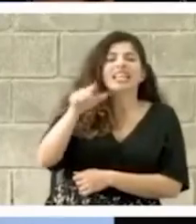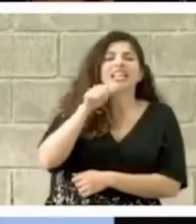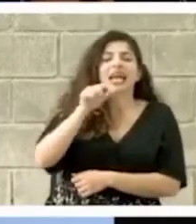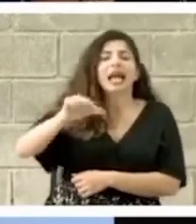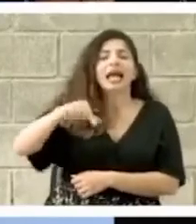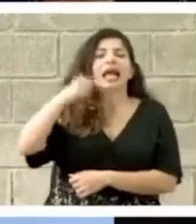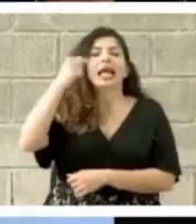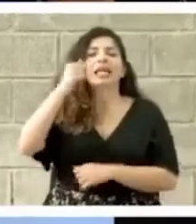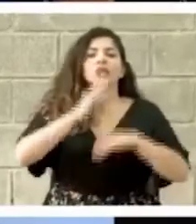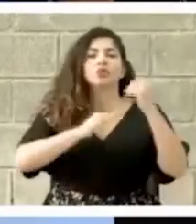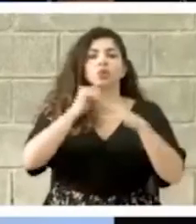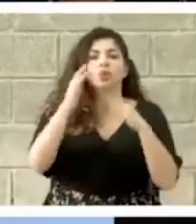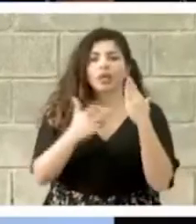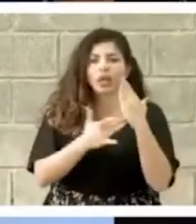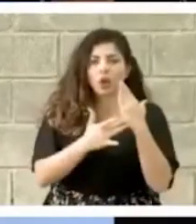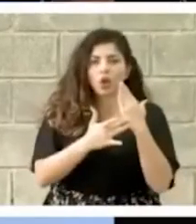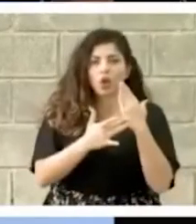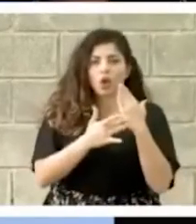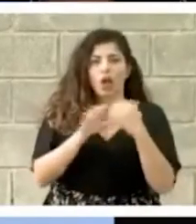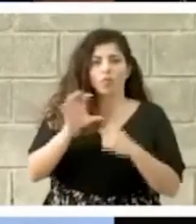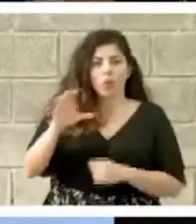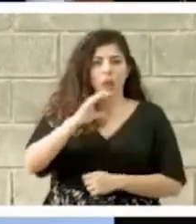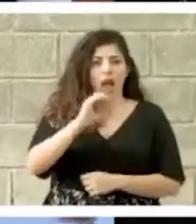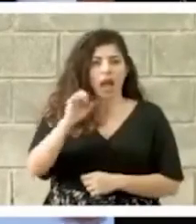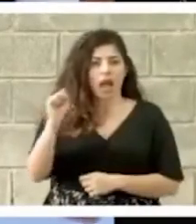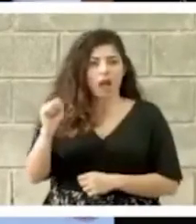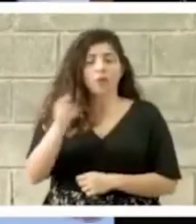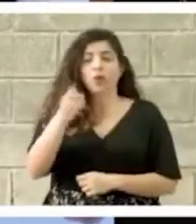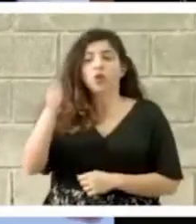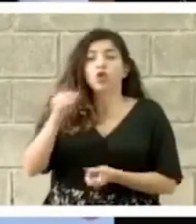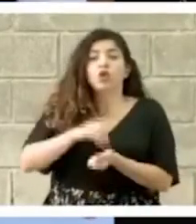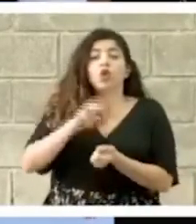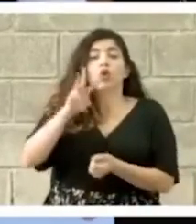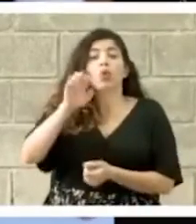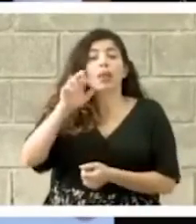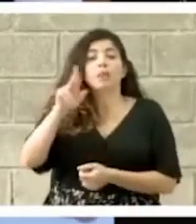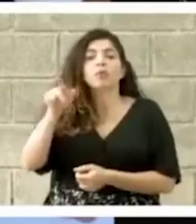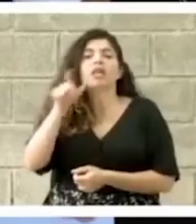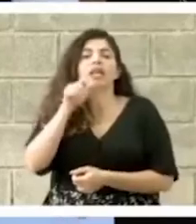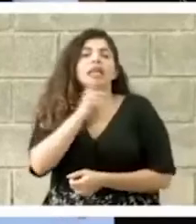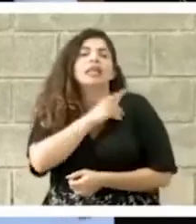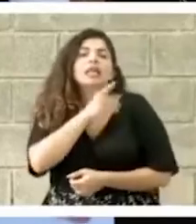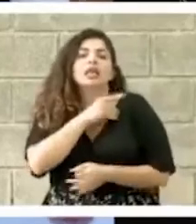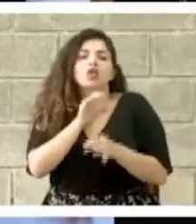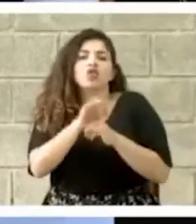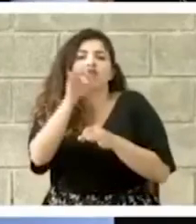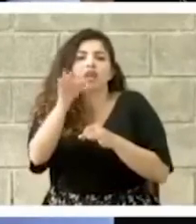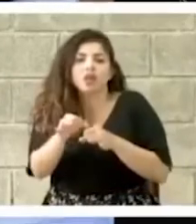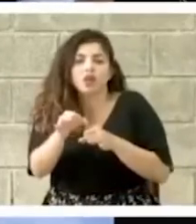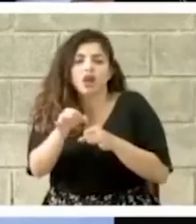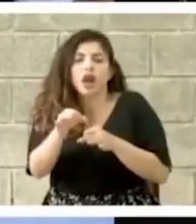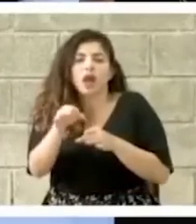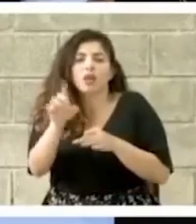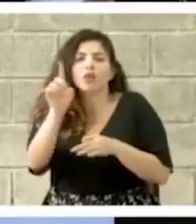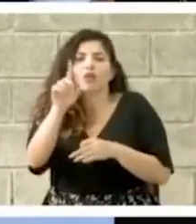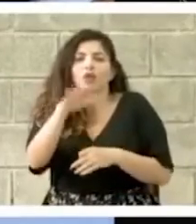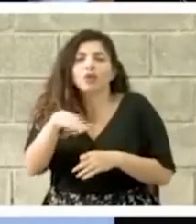de infraestructura y tecnología de la caja. El doctor Wilbur Díaz es el director regional de la dirección